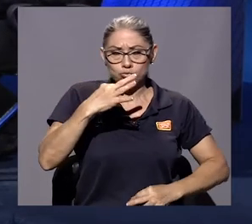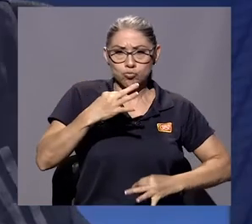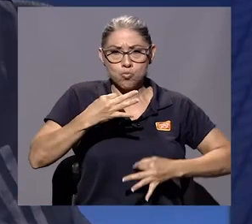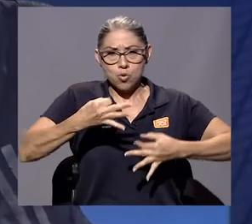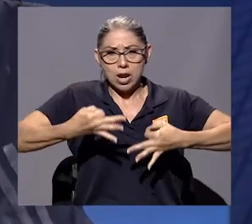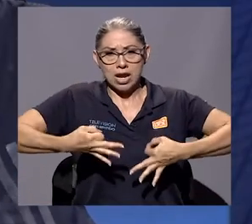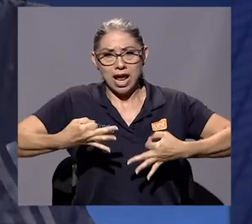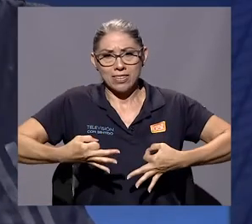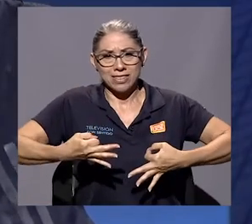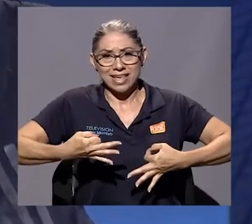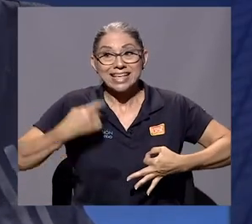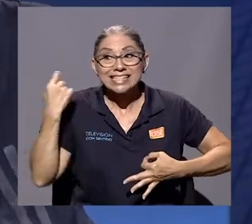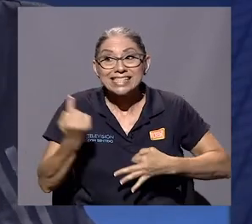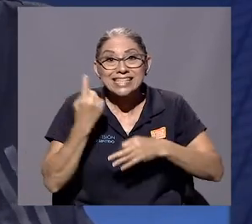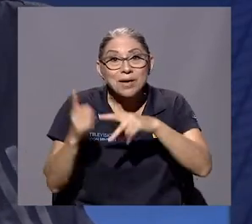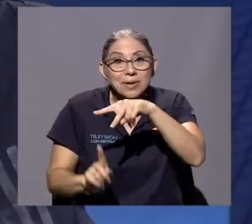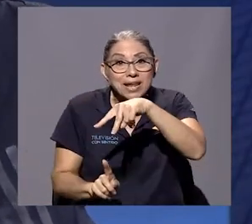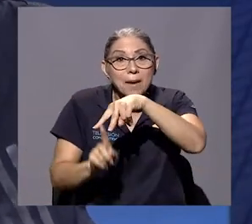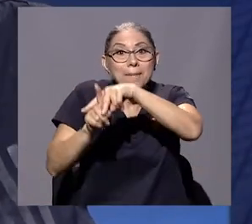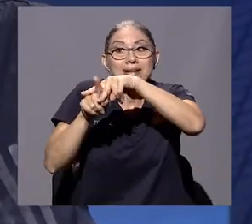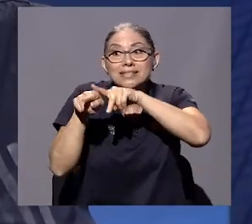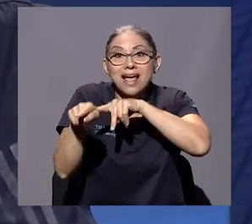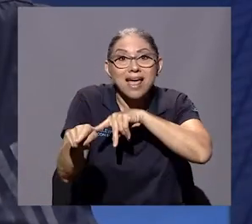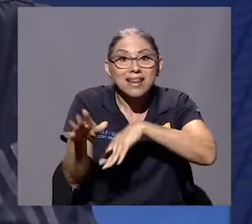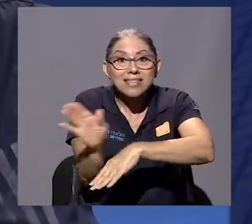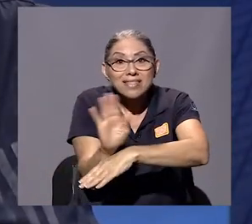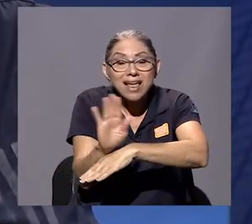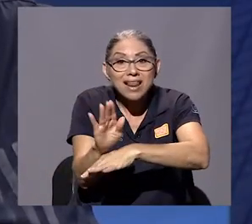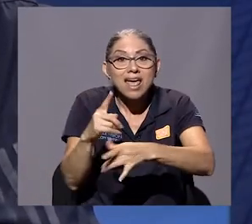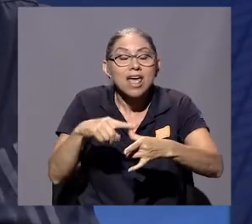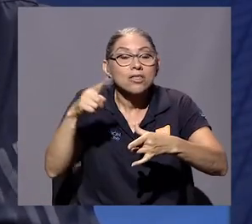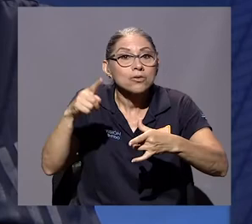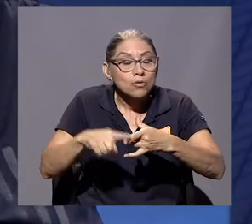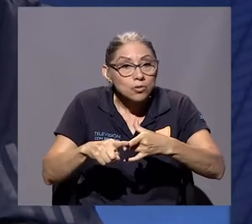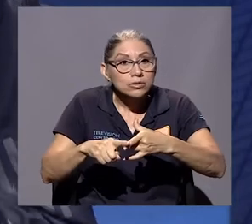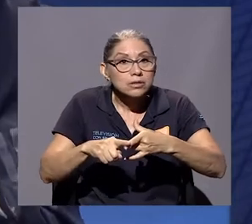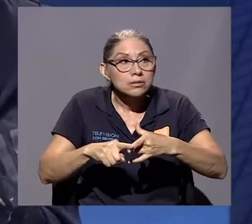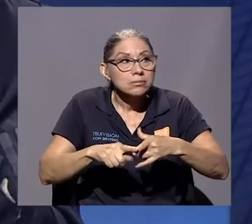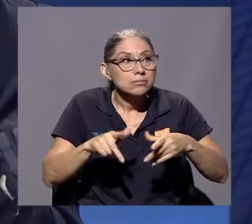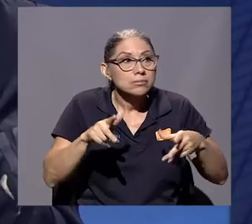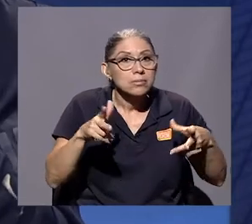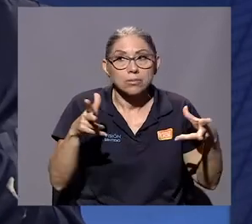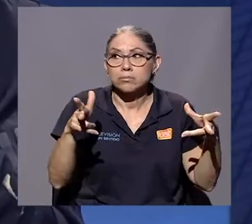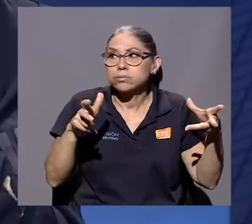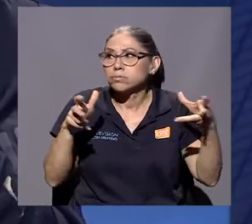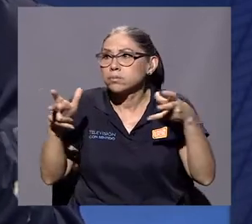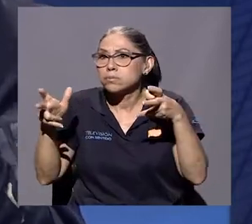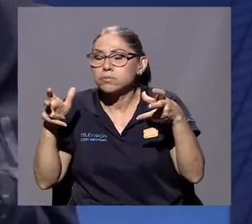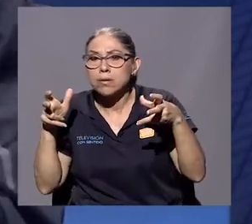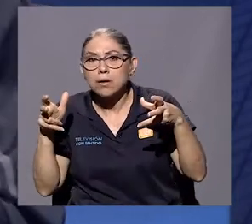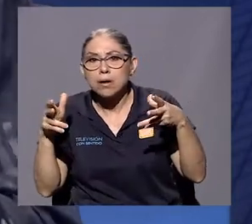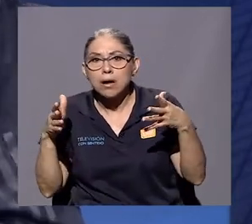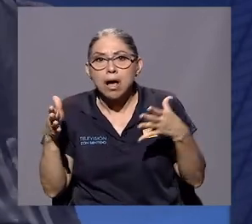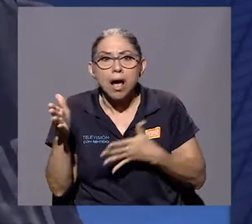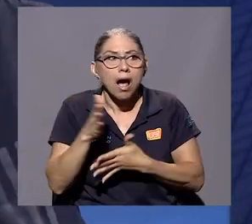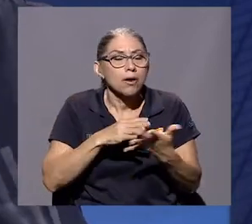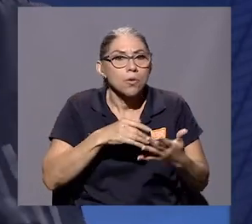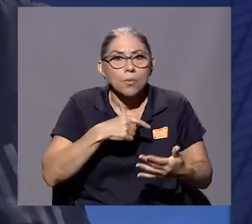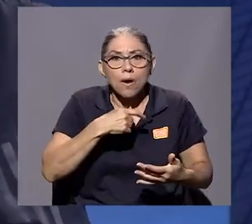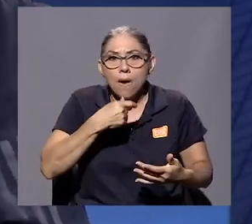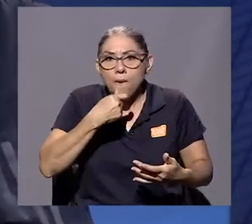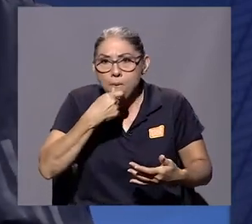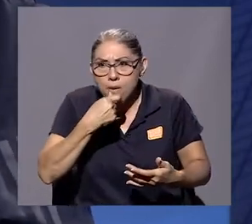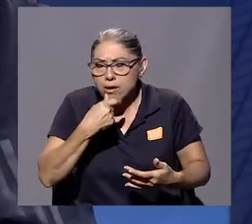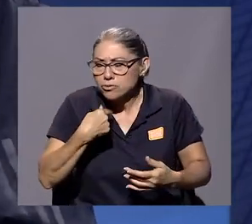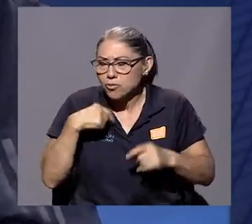Pio XII, se establecía una silbatina, que a mí me impresionó, que decía el Papa. Entonces, yo pedí explicación,